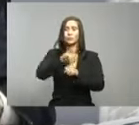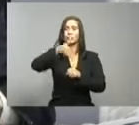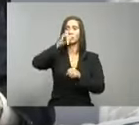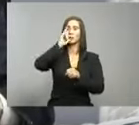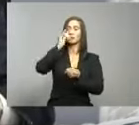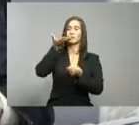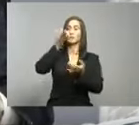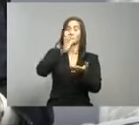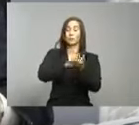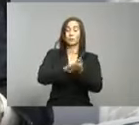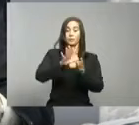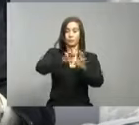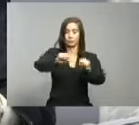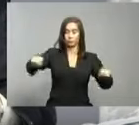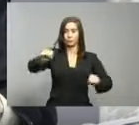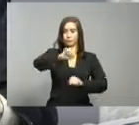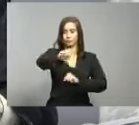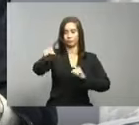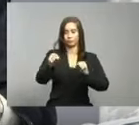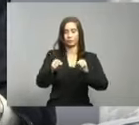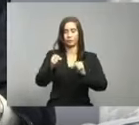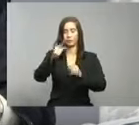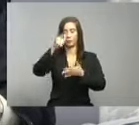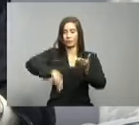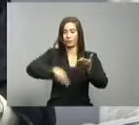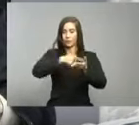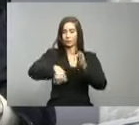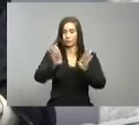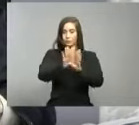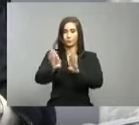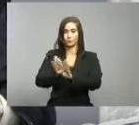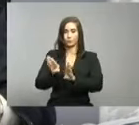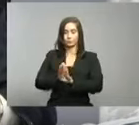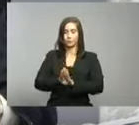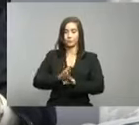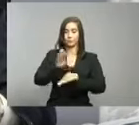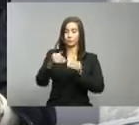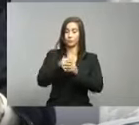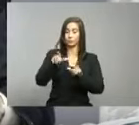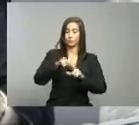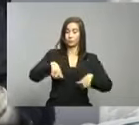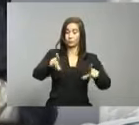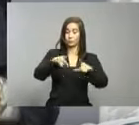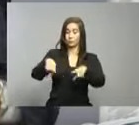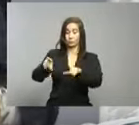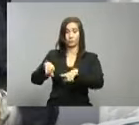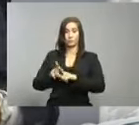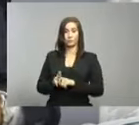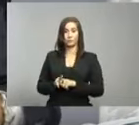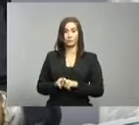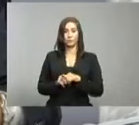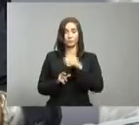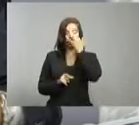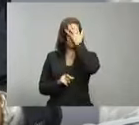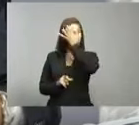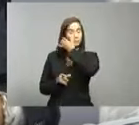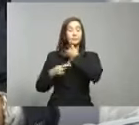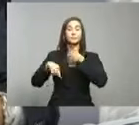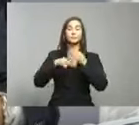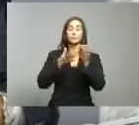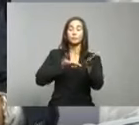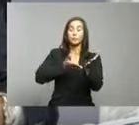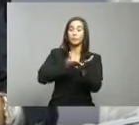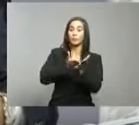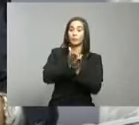Nacional ha realizado en todo el territorio nacional creemos haber incluso intervenido la